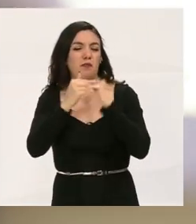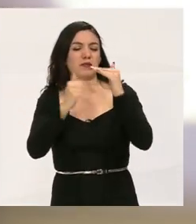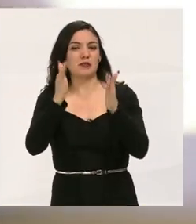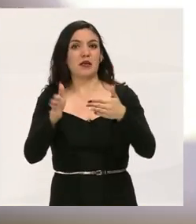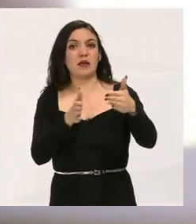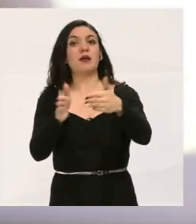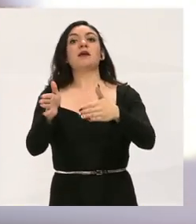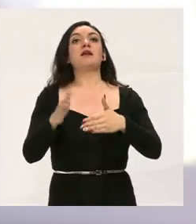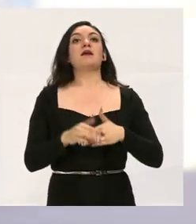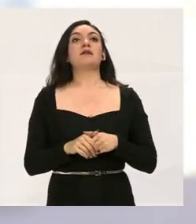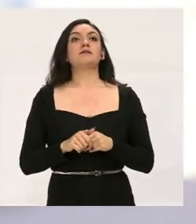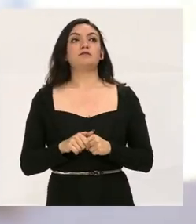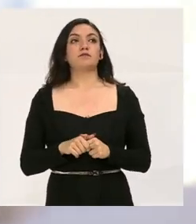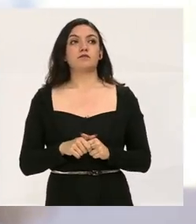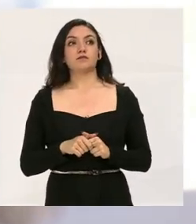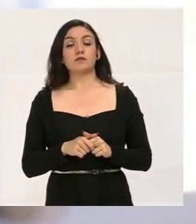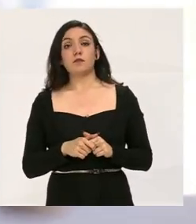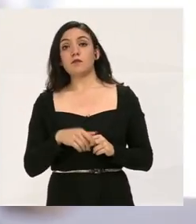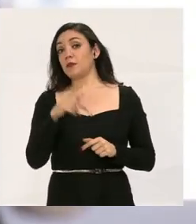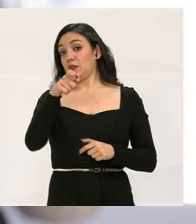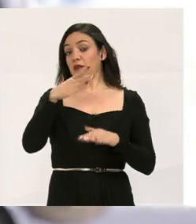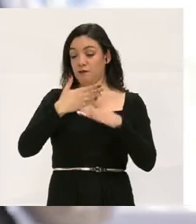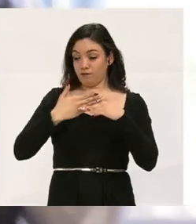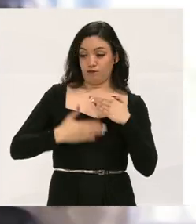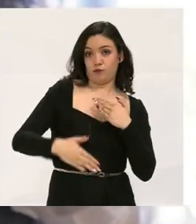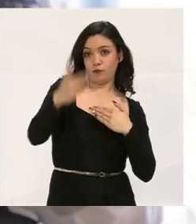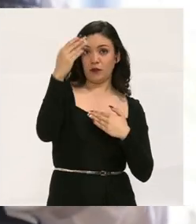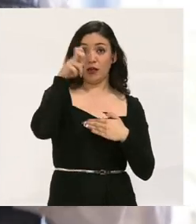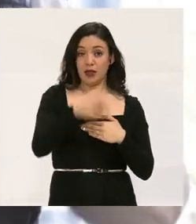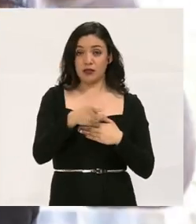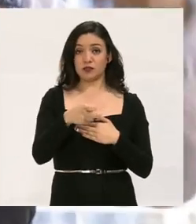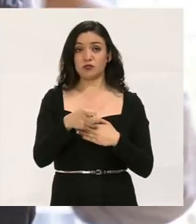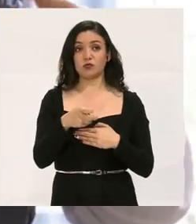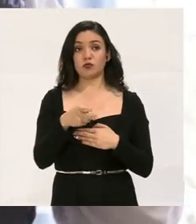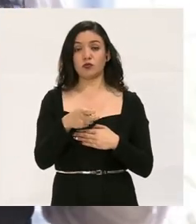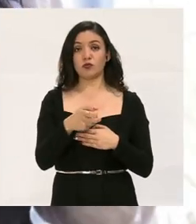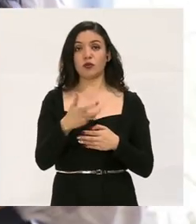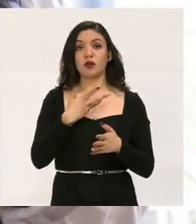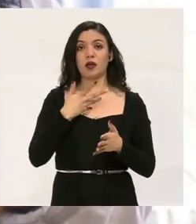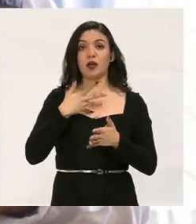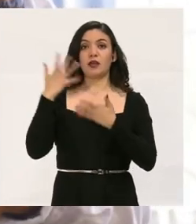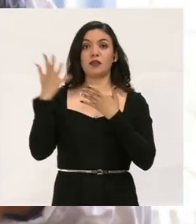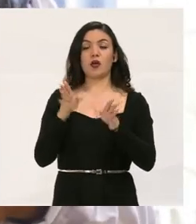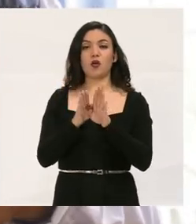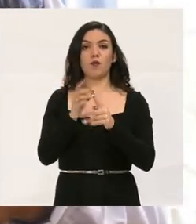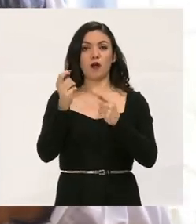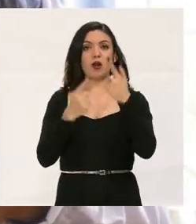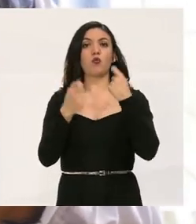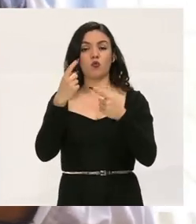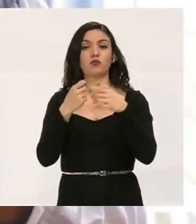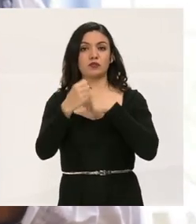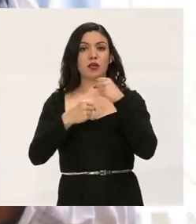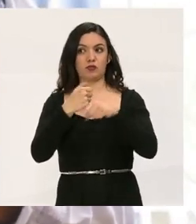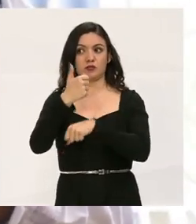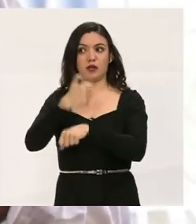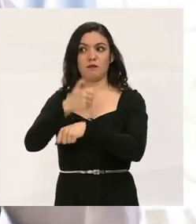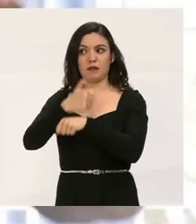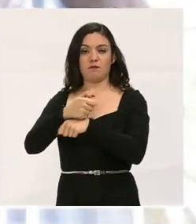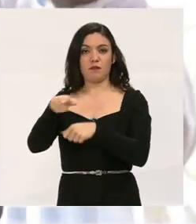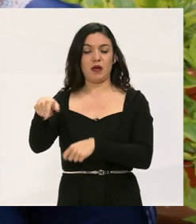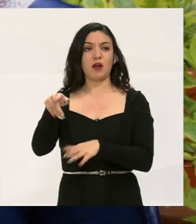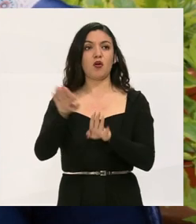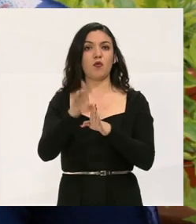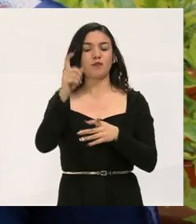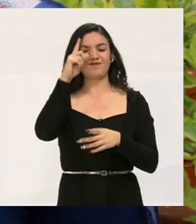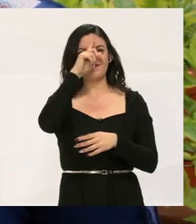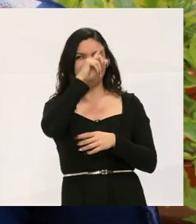iban un poquito más encaminadas. Pero a partir de ahí sí se llega a topar en algunos años de